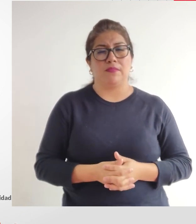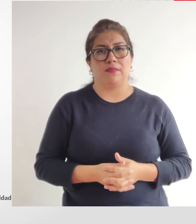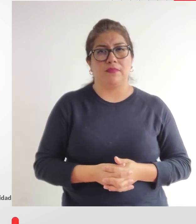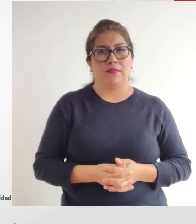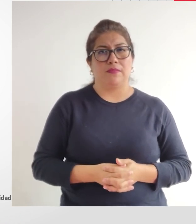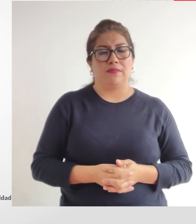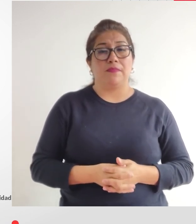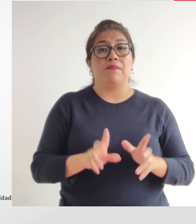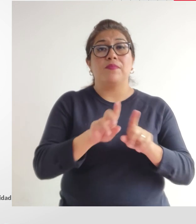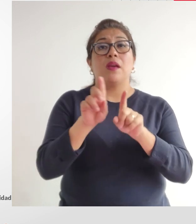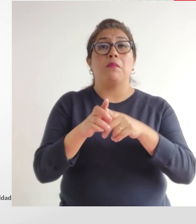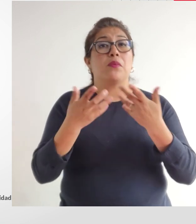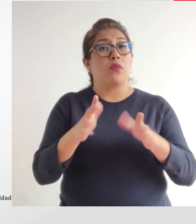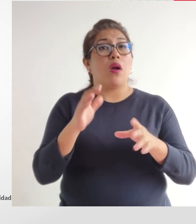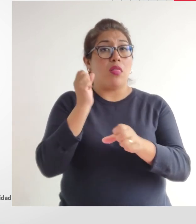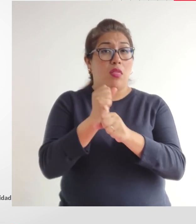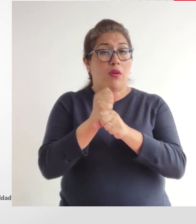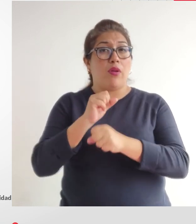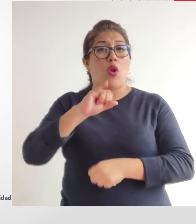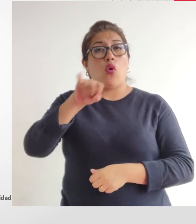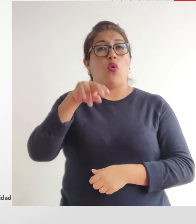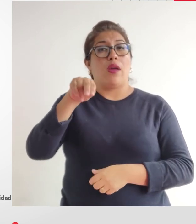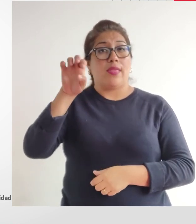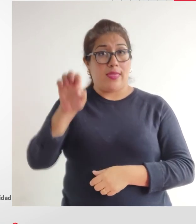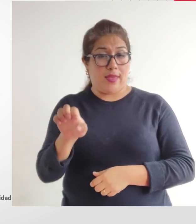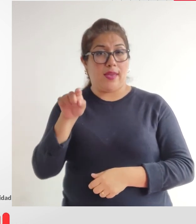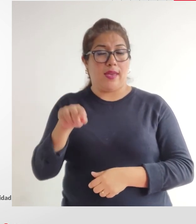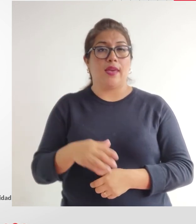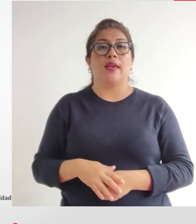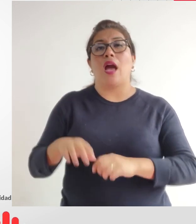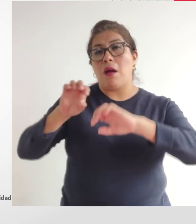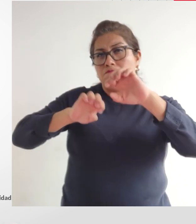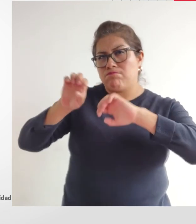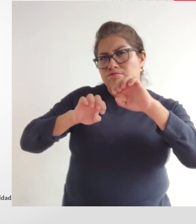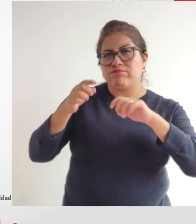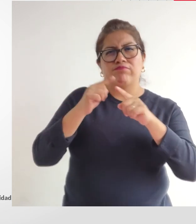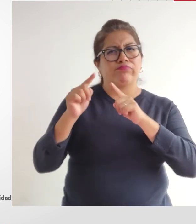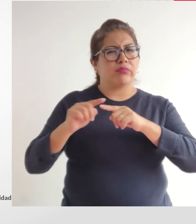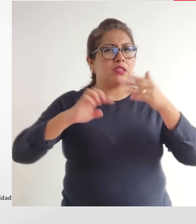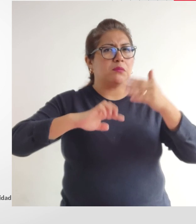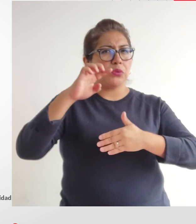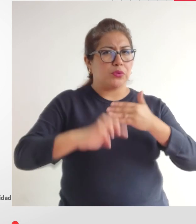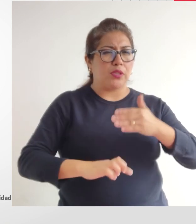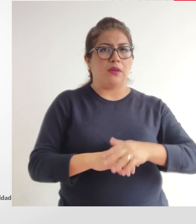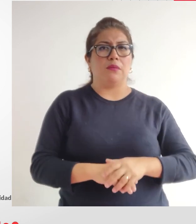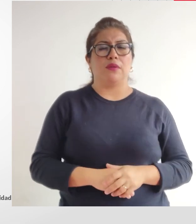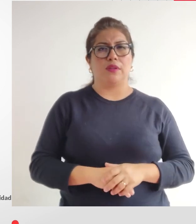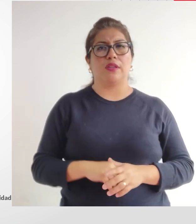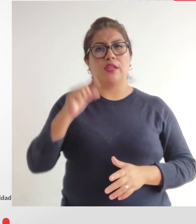también de haber trabajado con el jurado nacional de elecciones en la evaluación de los programas